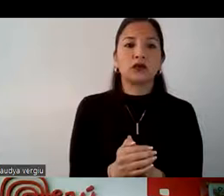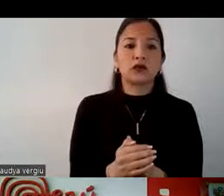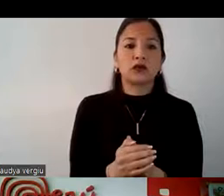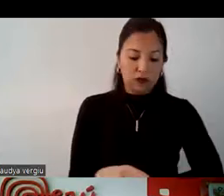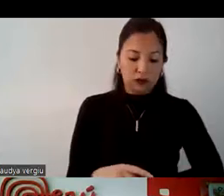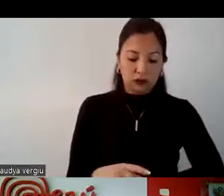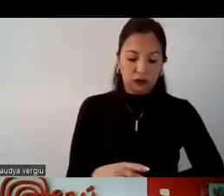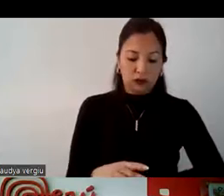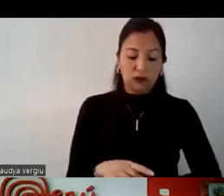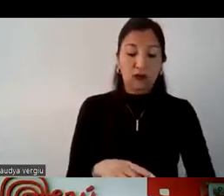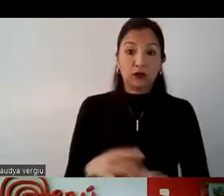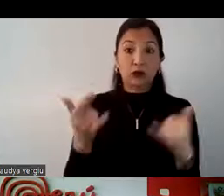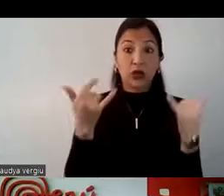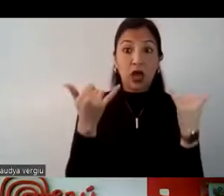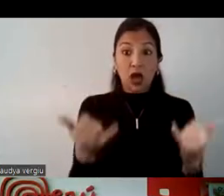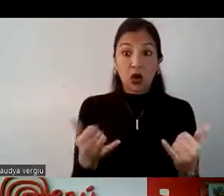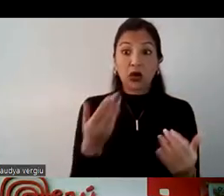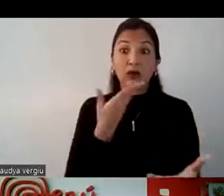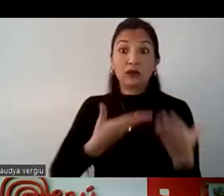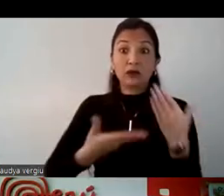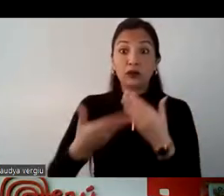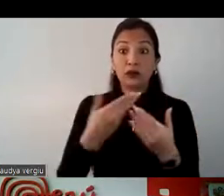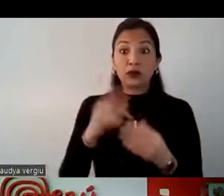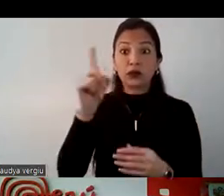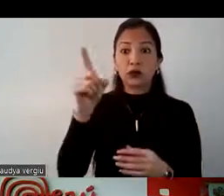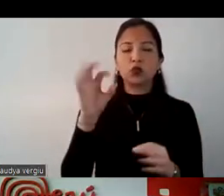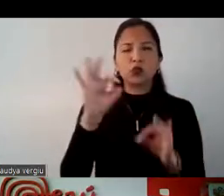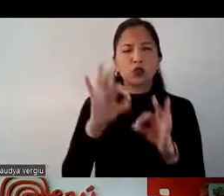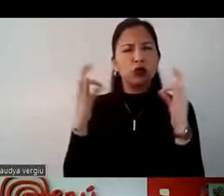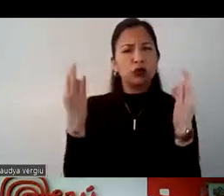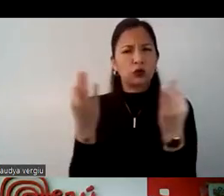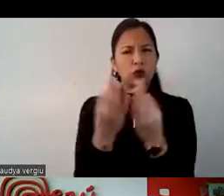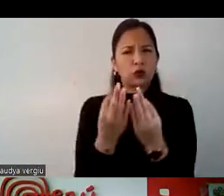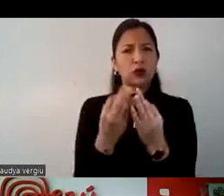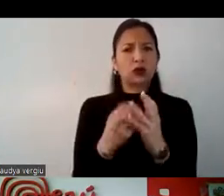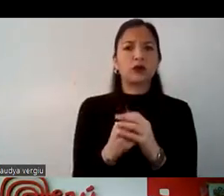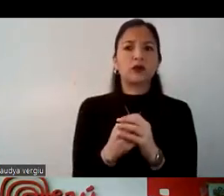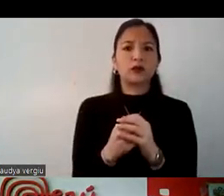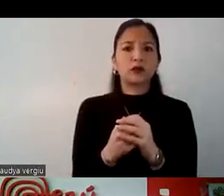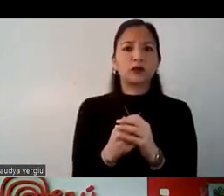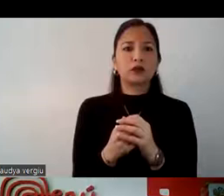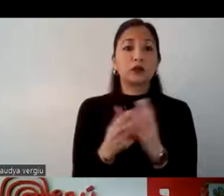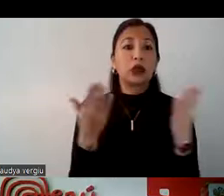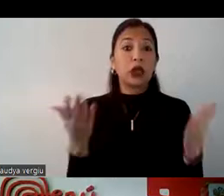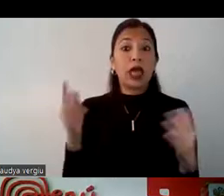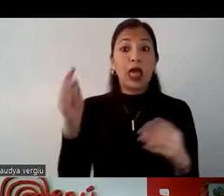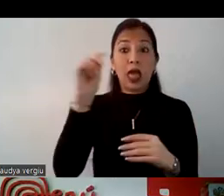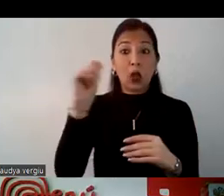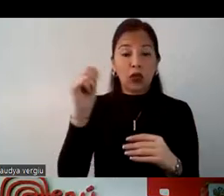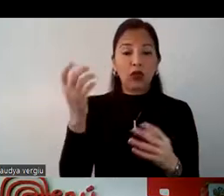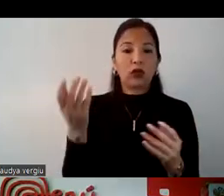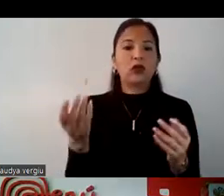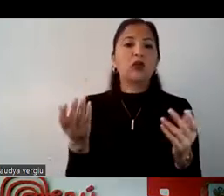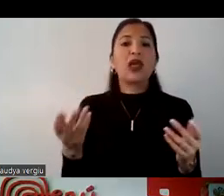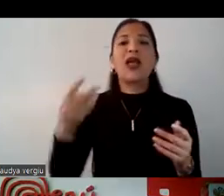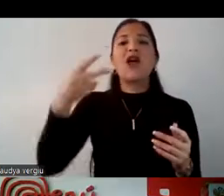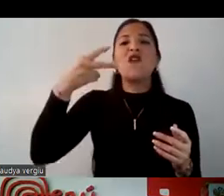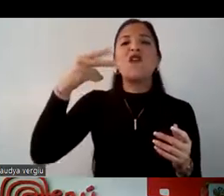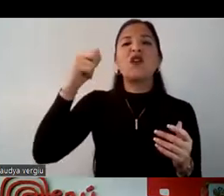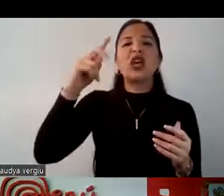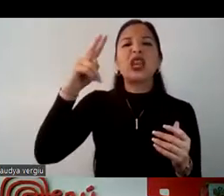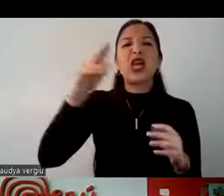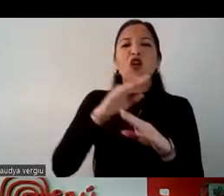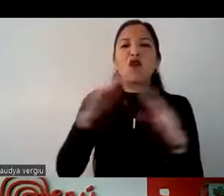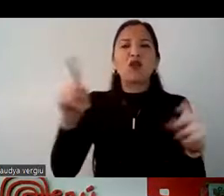Ahora les queremos mencionar un tema muy interesante y muy importante que se da en Ecuador, que son los feriados, ¿ok?